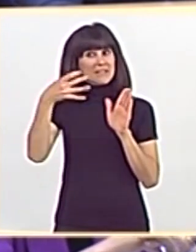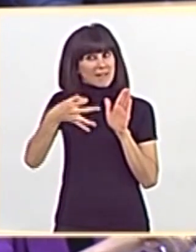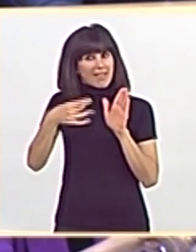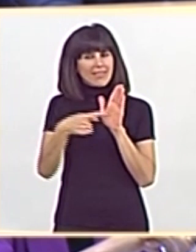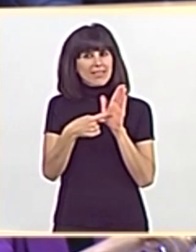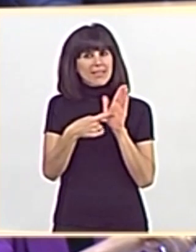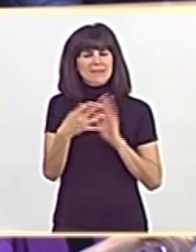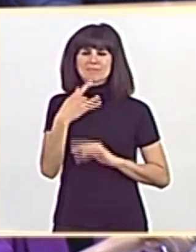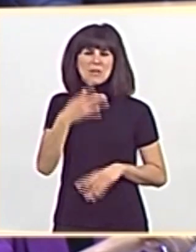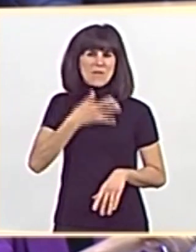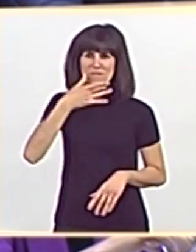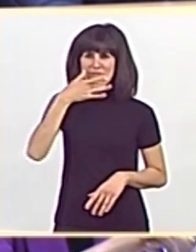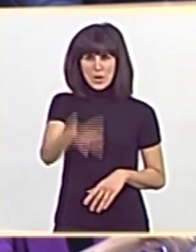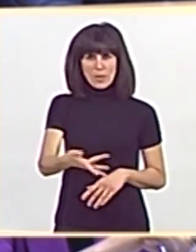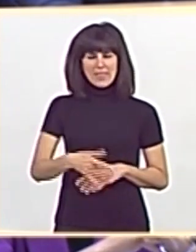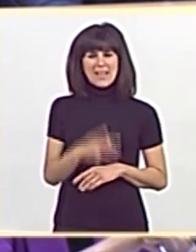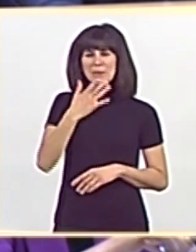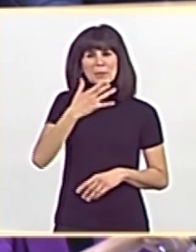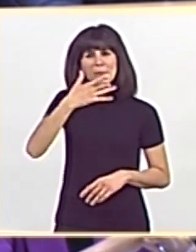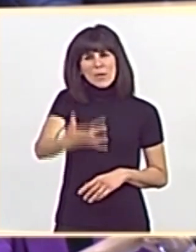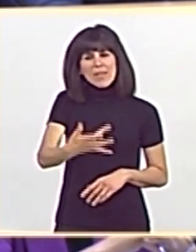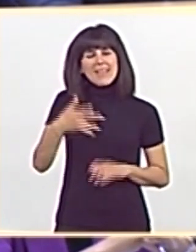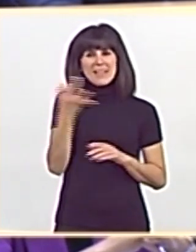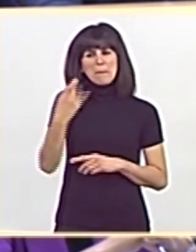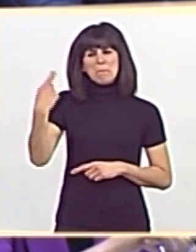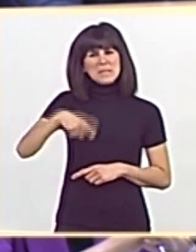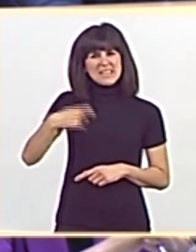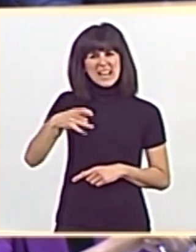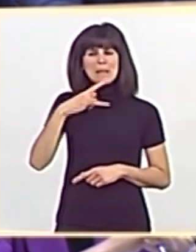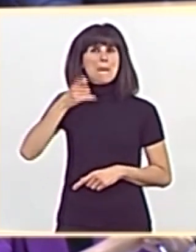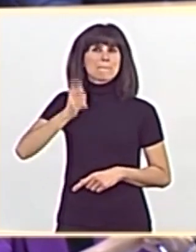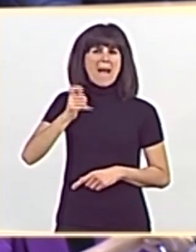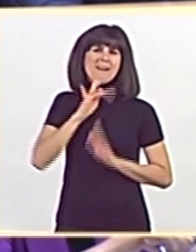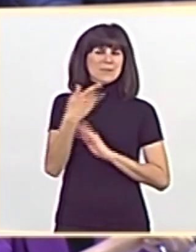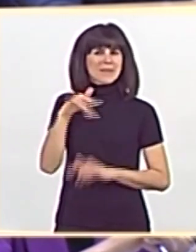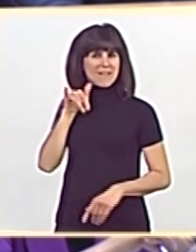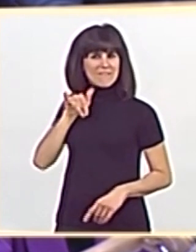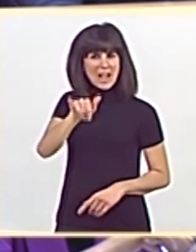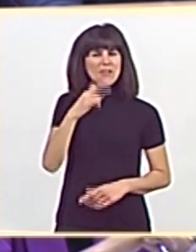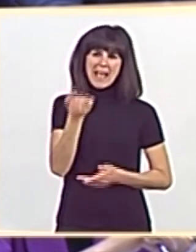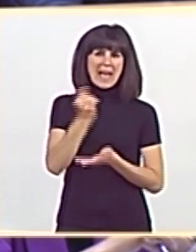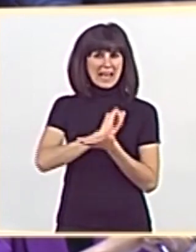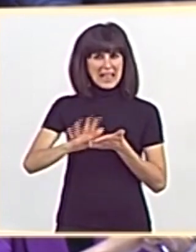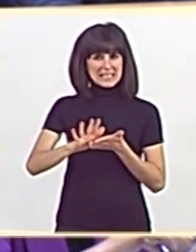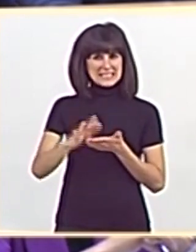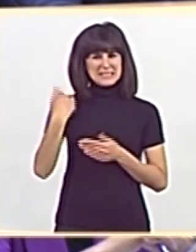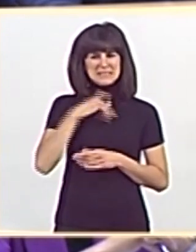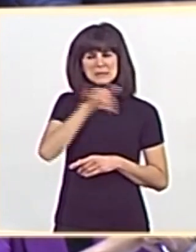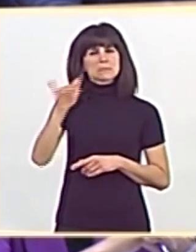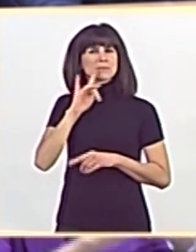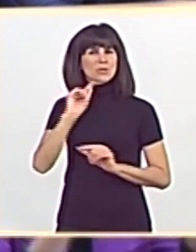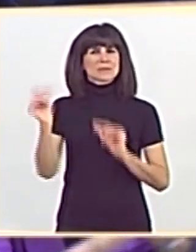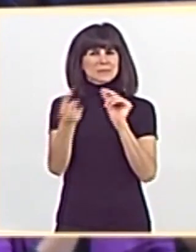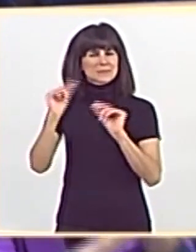es una vergüenza. Es una vergüenza tener un presidente que se paga ir en Falcon gratis a los mítines del